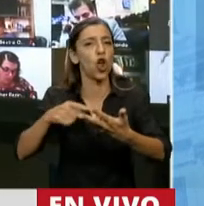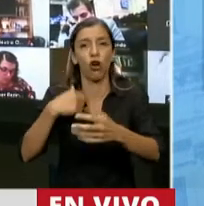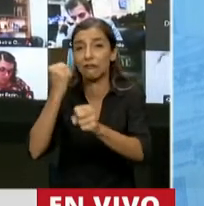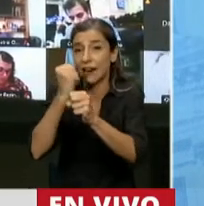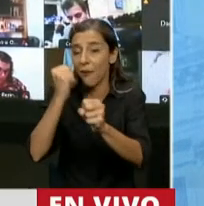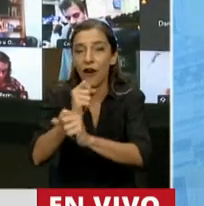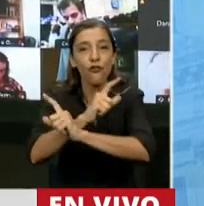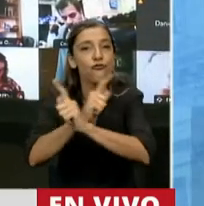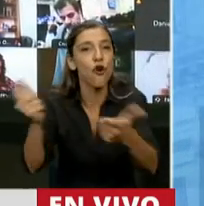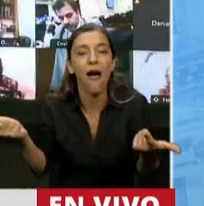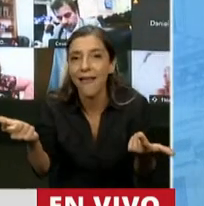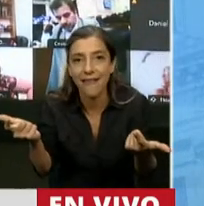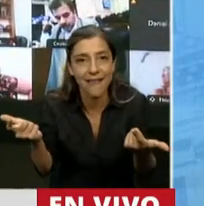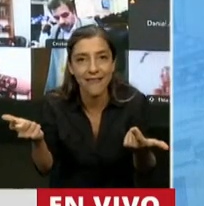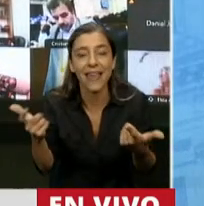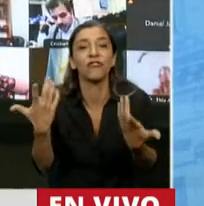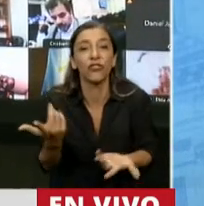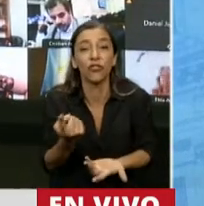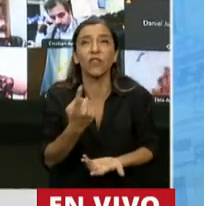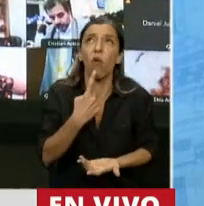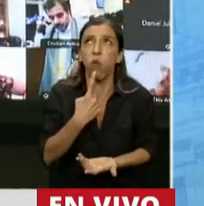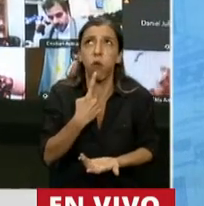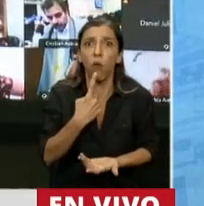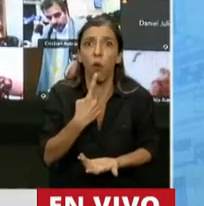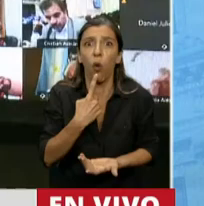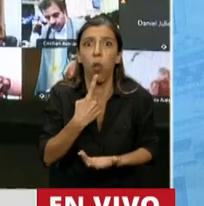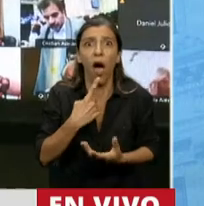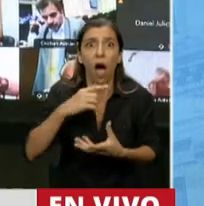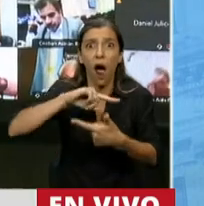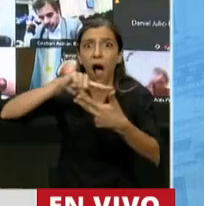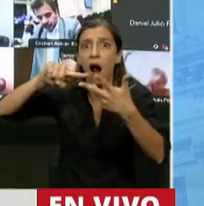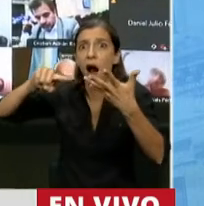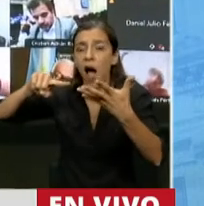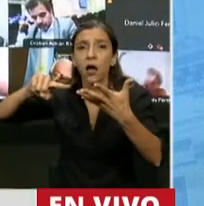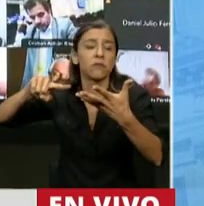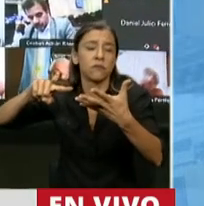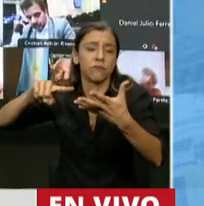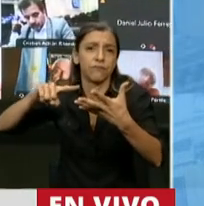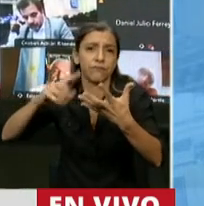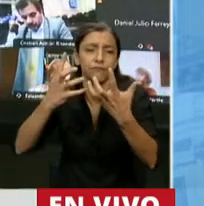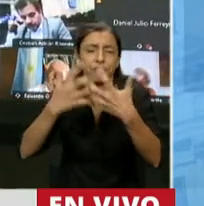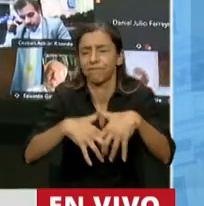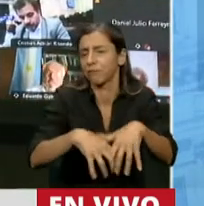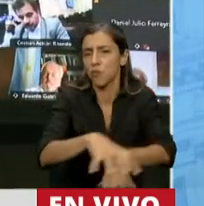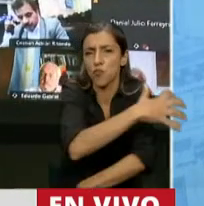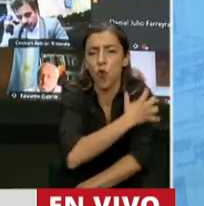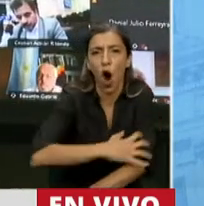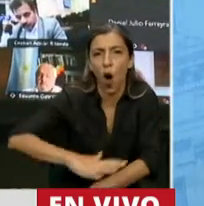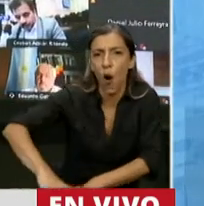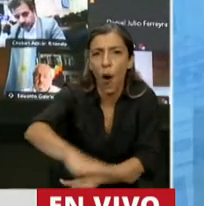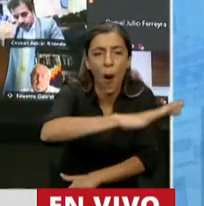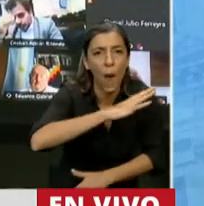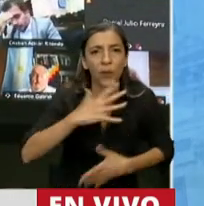trabajo y con incertidumbre hay pobreza. Eso es lo que no entienden. No entiendo cómo se